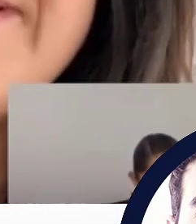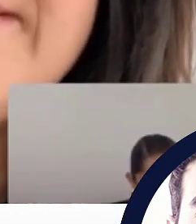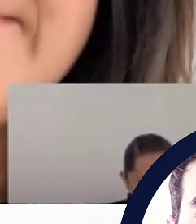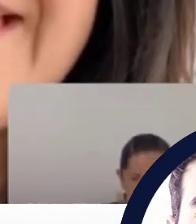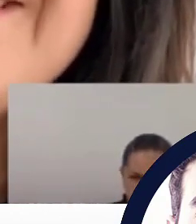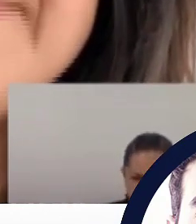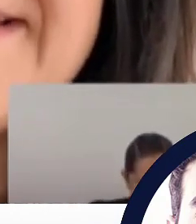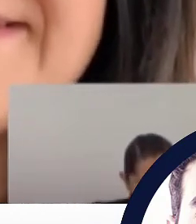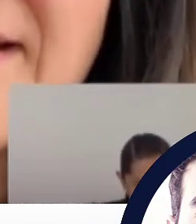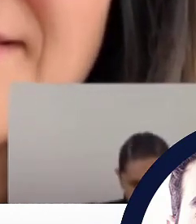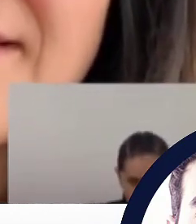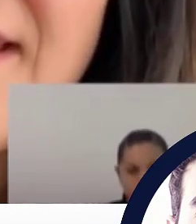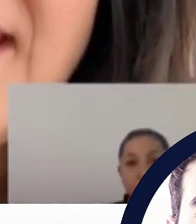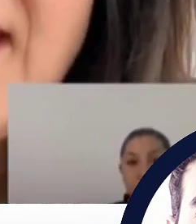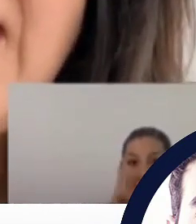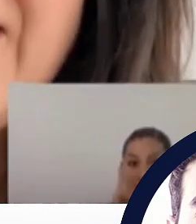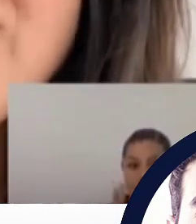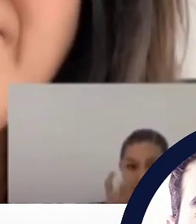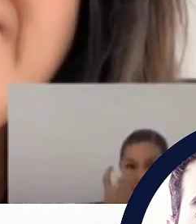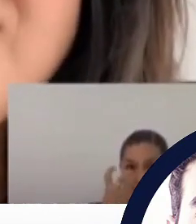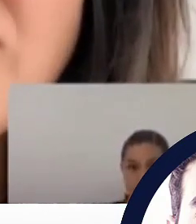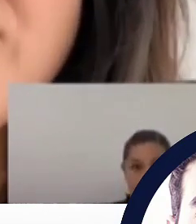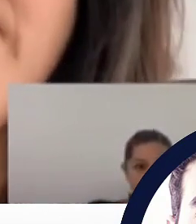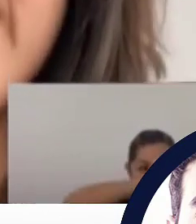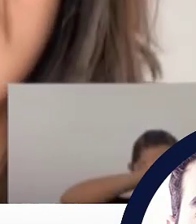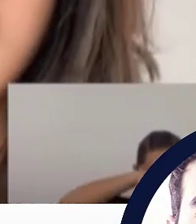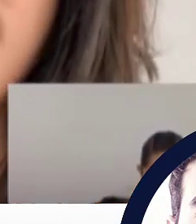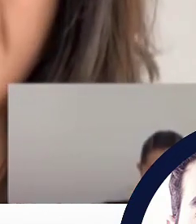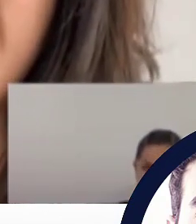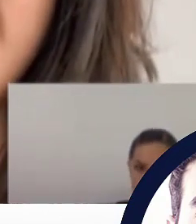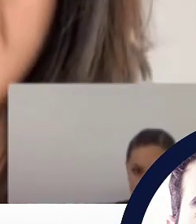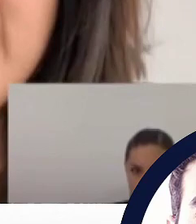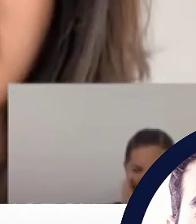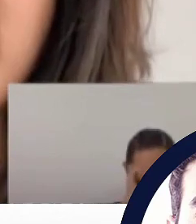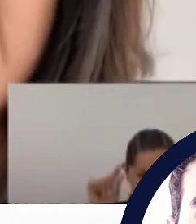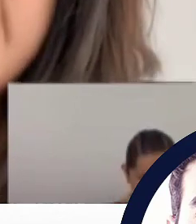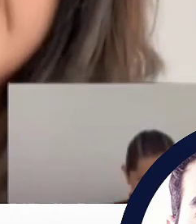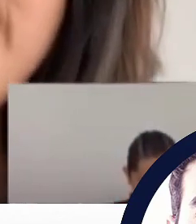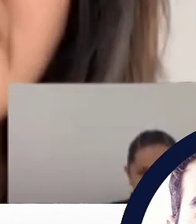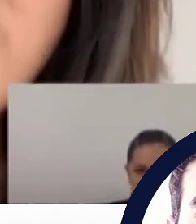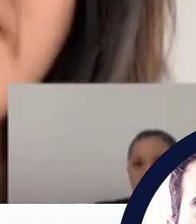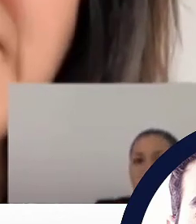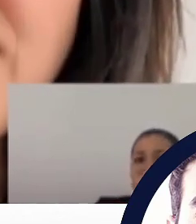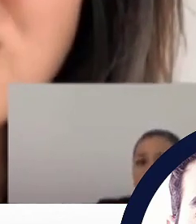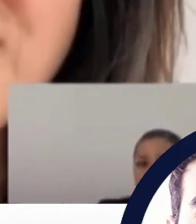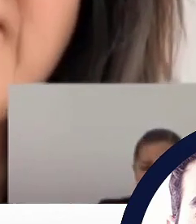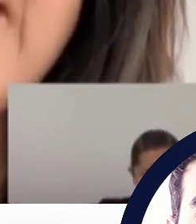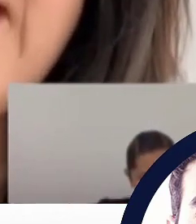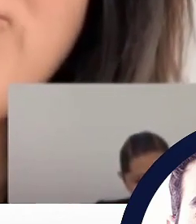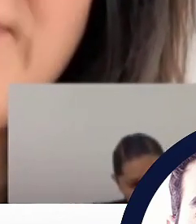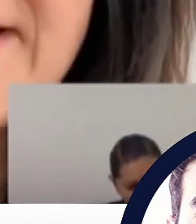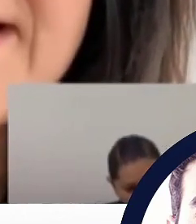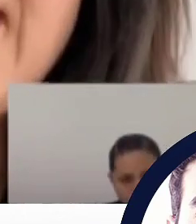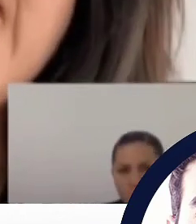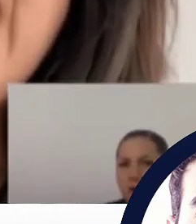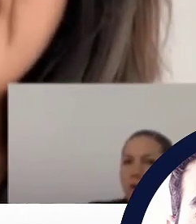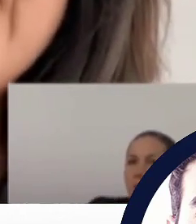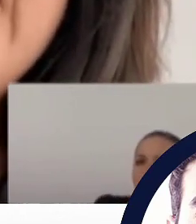Pues mira, no es ni una fortaleza ni una debilidad. Debe estar a media tabla. Y eso